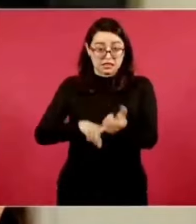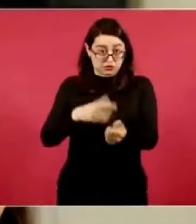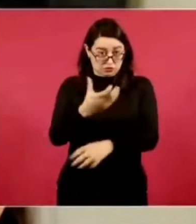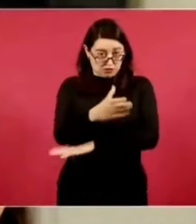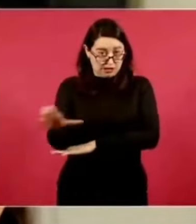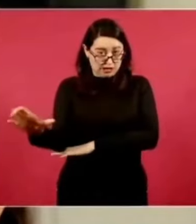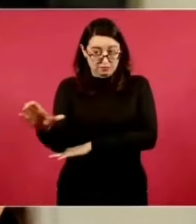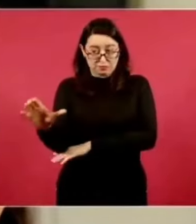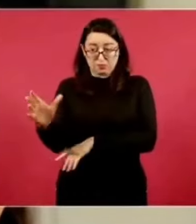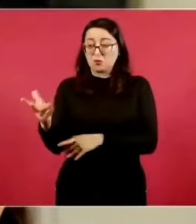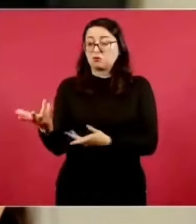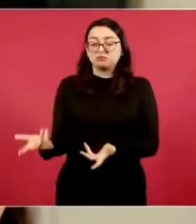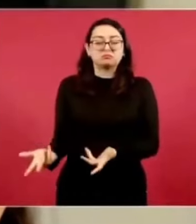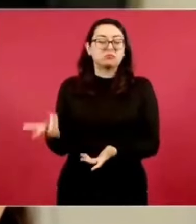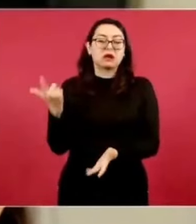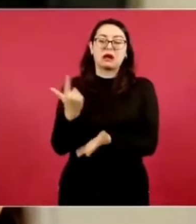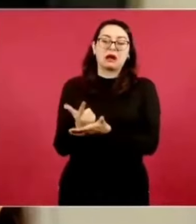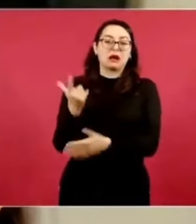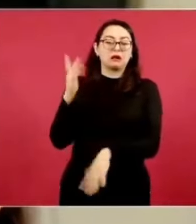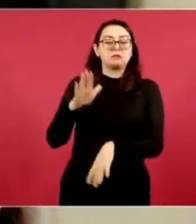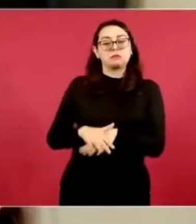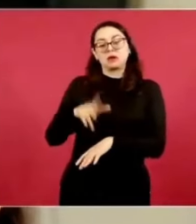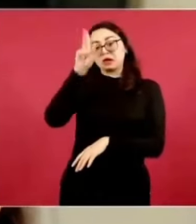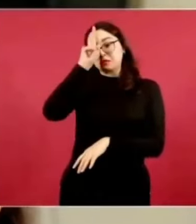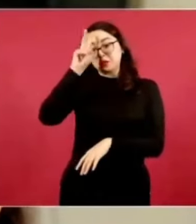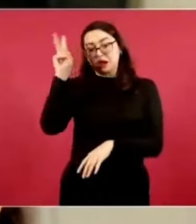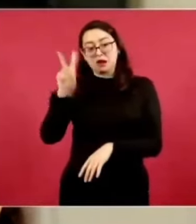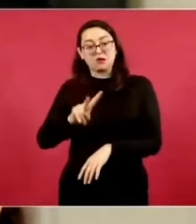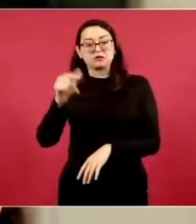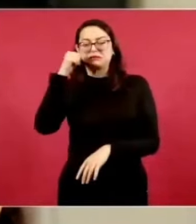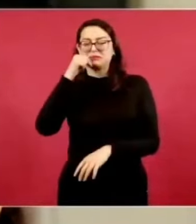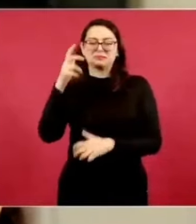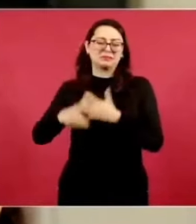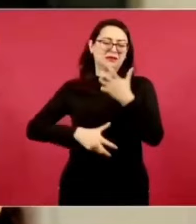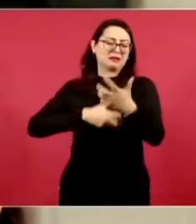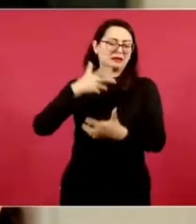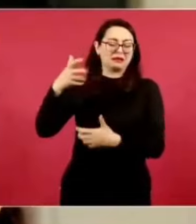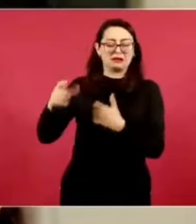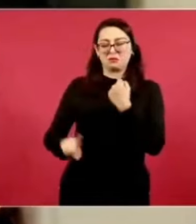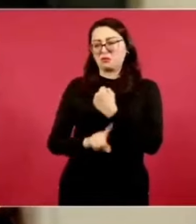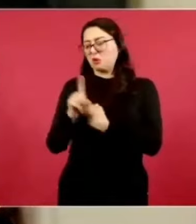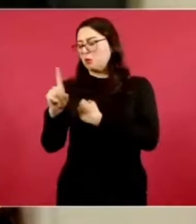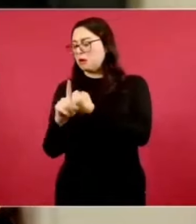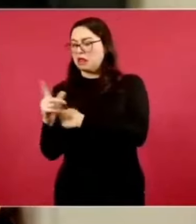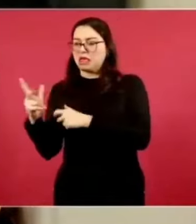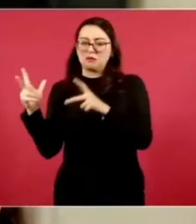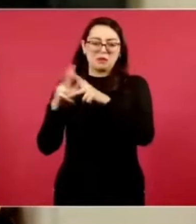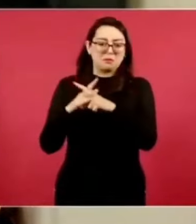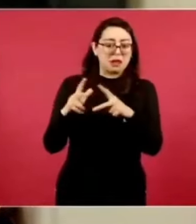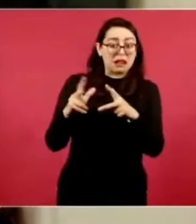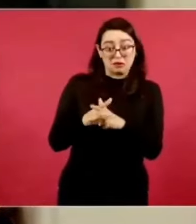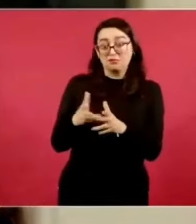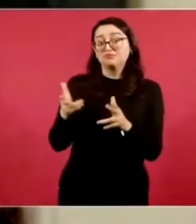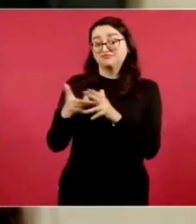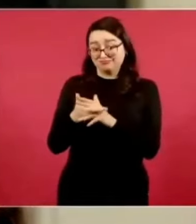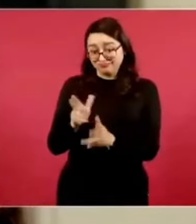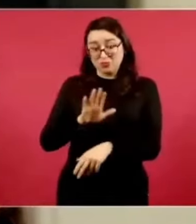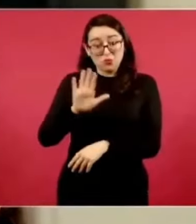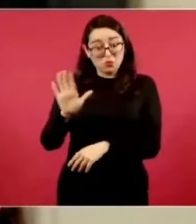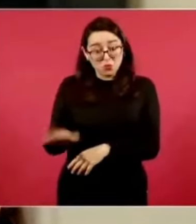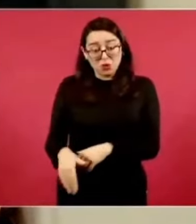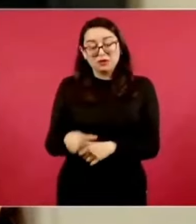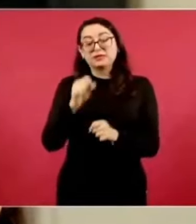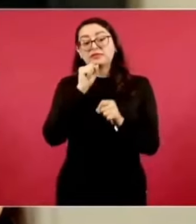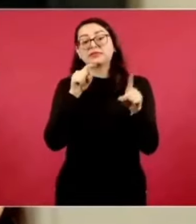Hay muertos, hay heridos, hay en cono, hay muchas situaciones. Y otra situación son los… ojalá se pueda también una